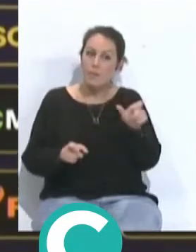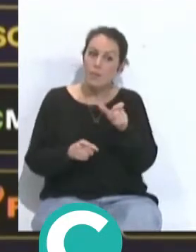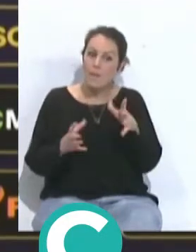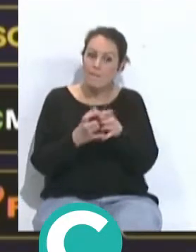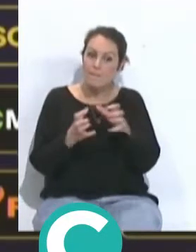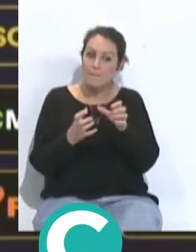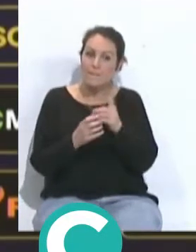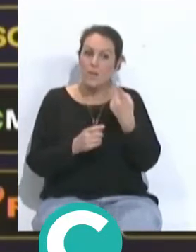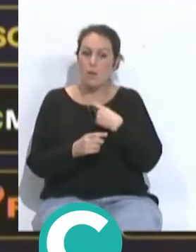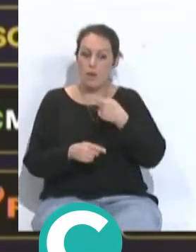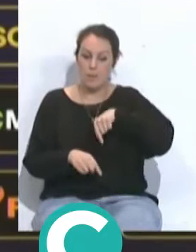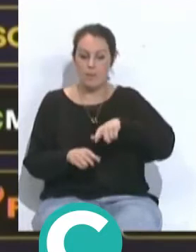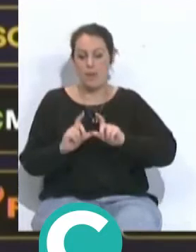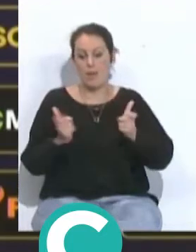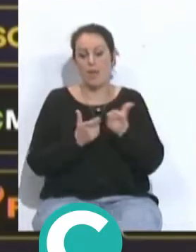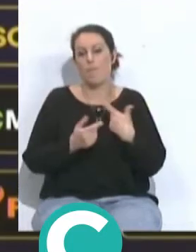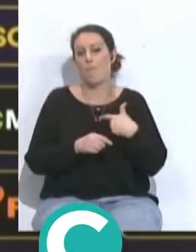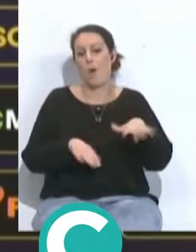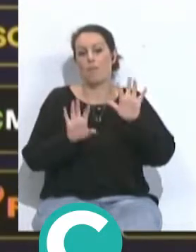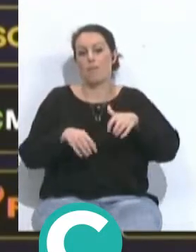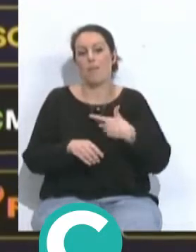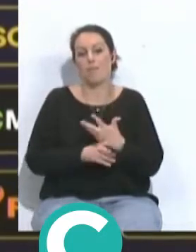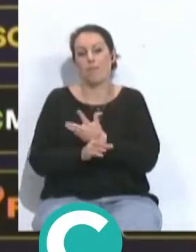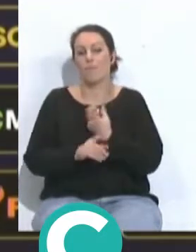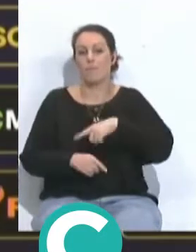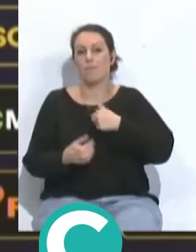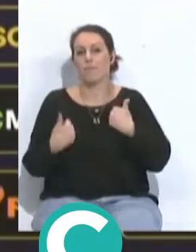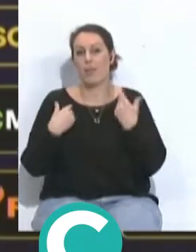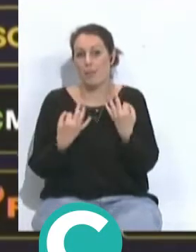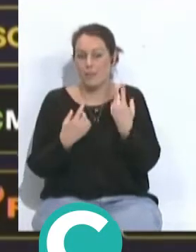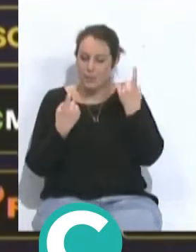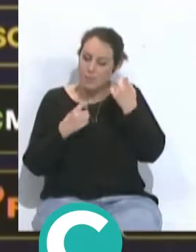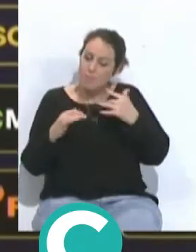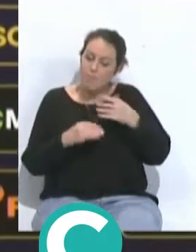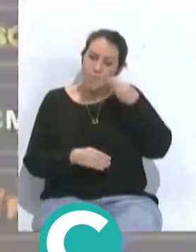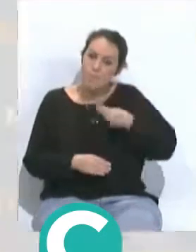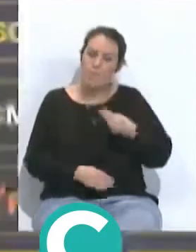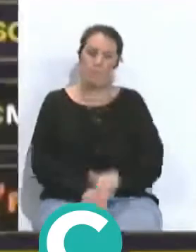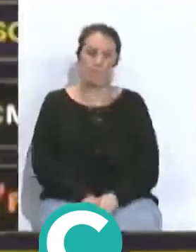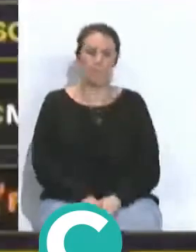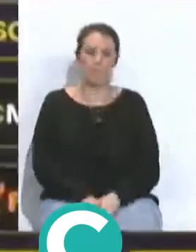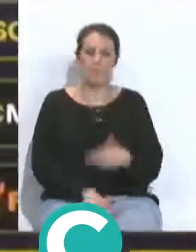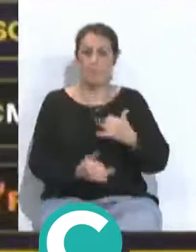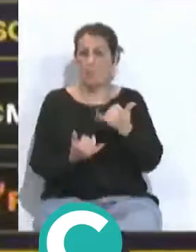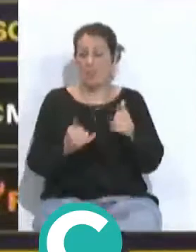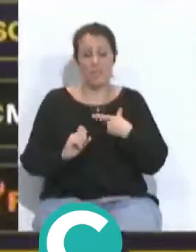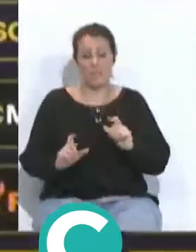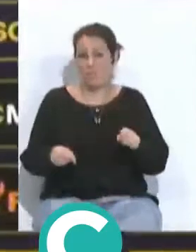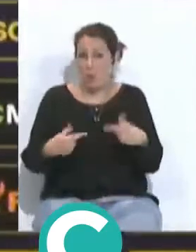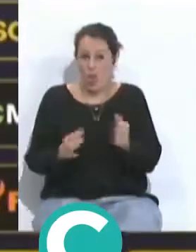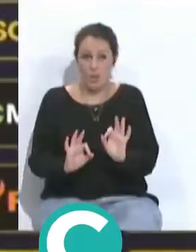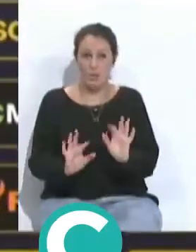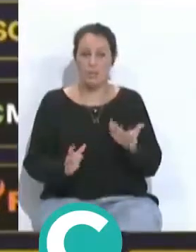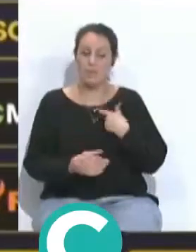muchas ganas que vuelva a jugar su equipo aquí en casa y, bueno, vamos a ser responsables y a intentar hacer un gran partido. Bueno, al final con naturalidad, ¿no?